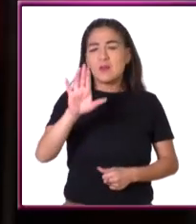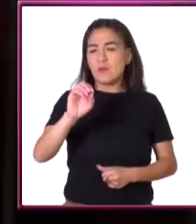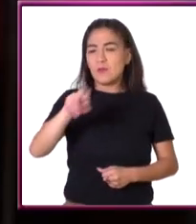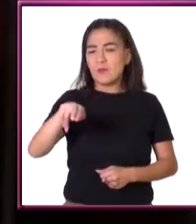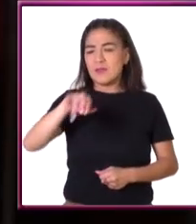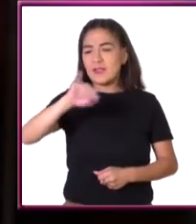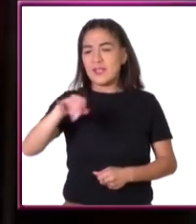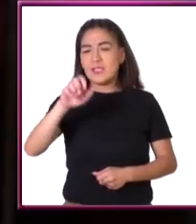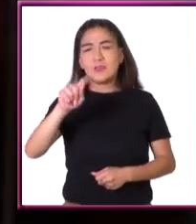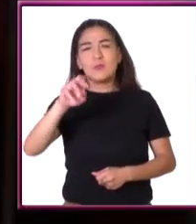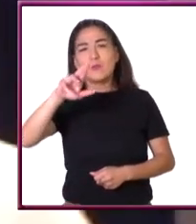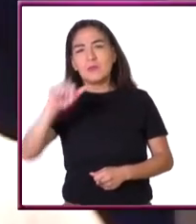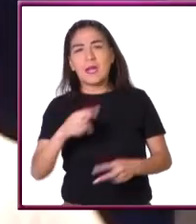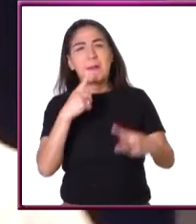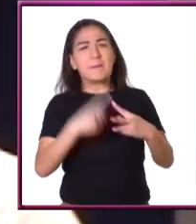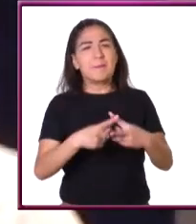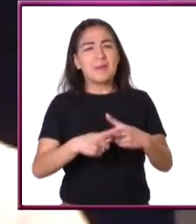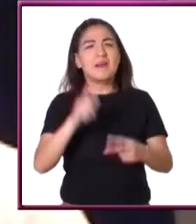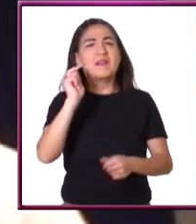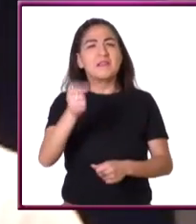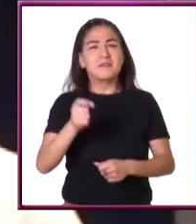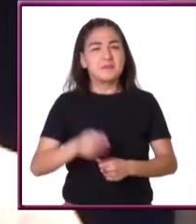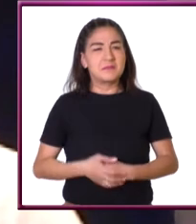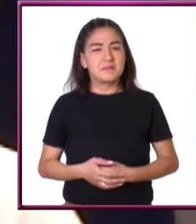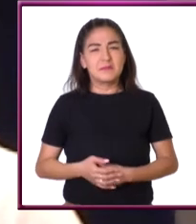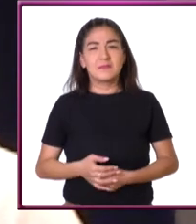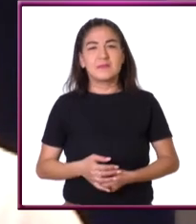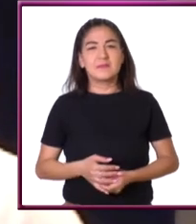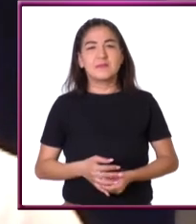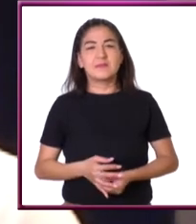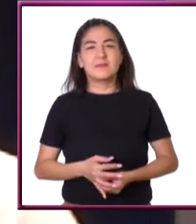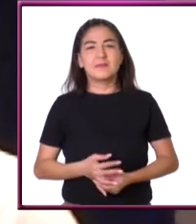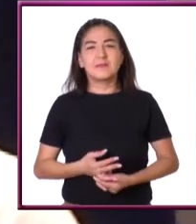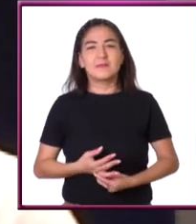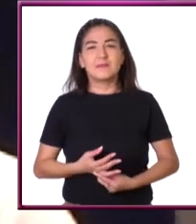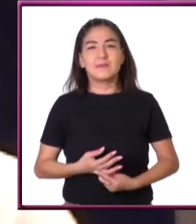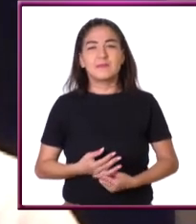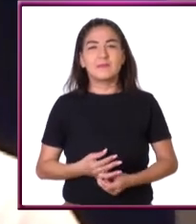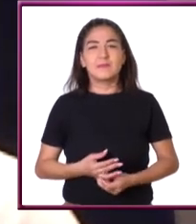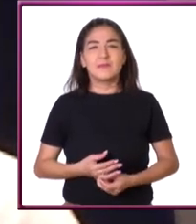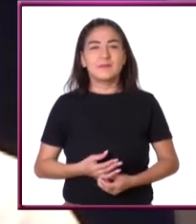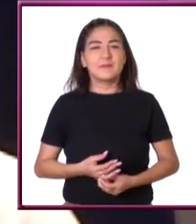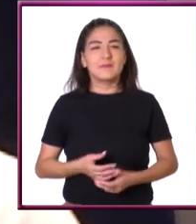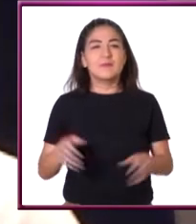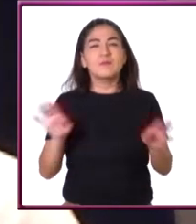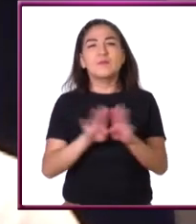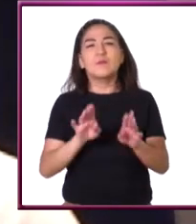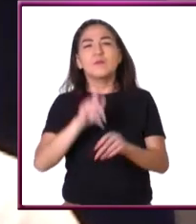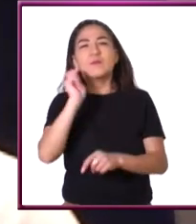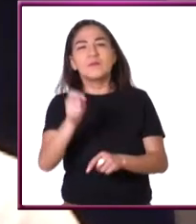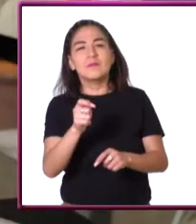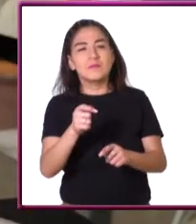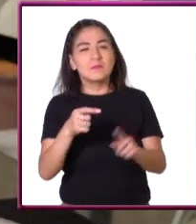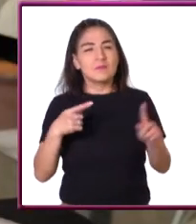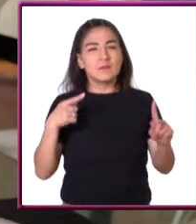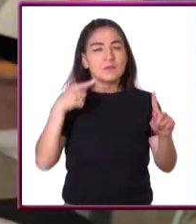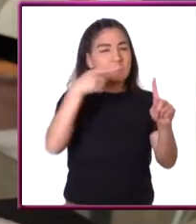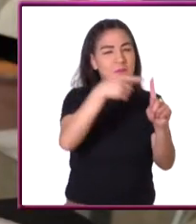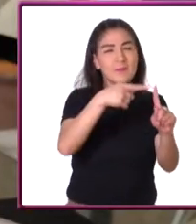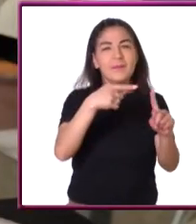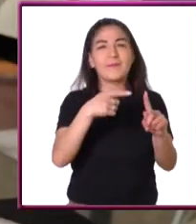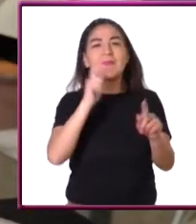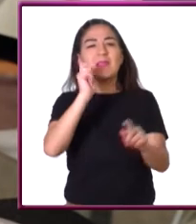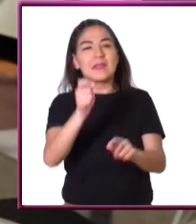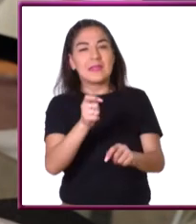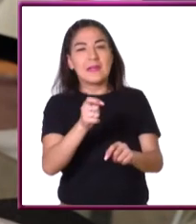conjetura matemática? Una conjetura matemática es una expresión, una